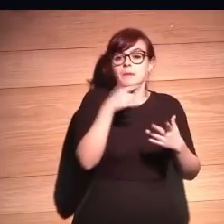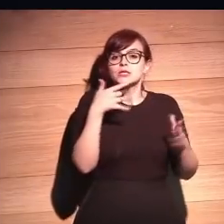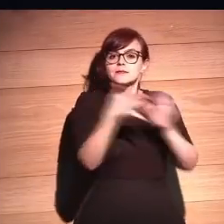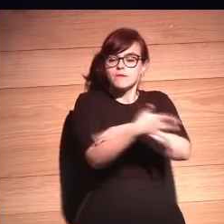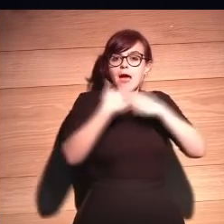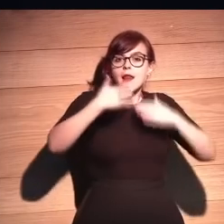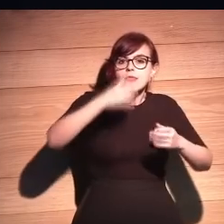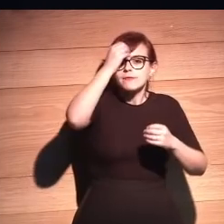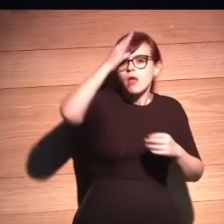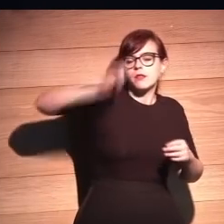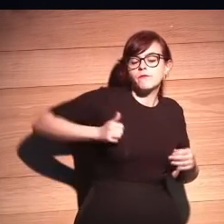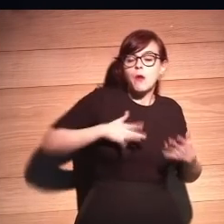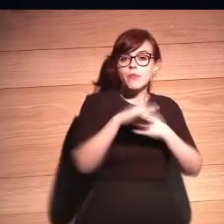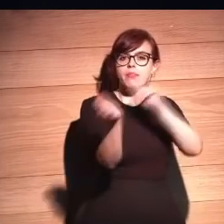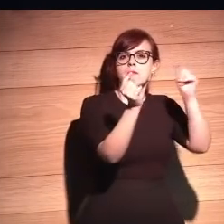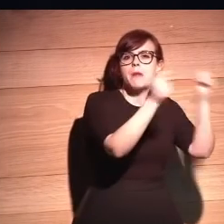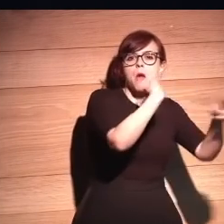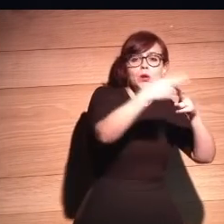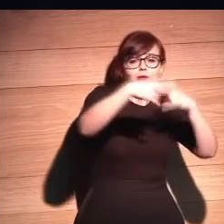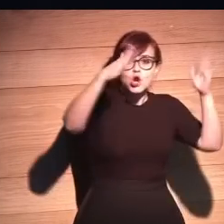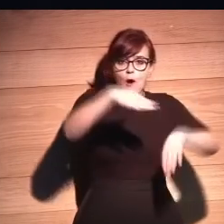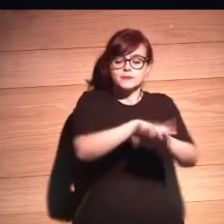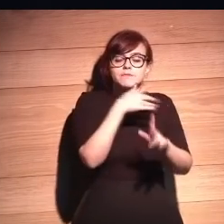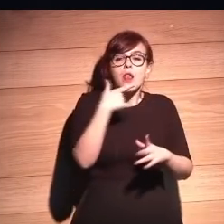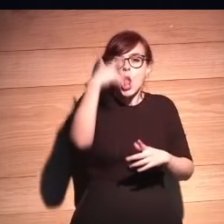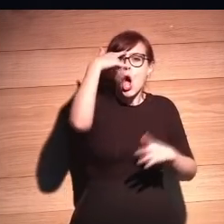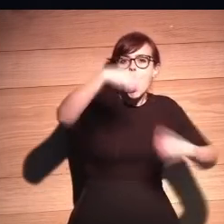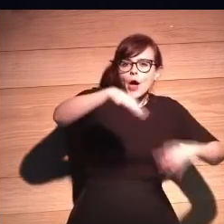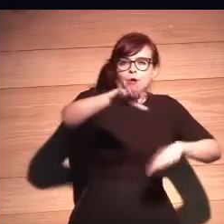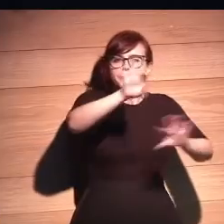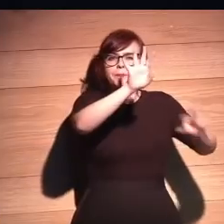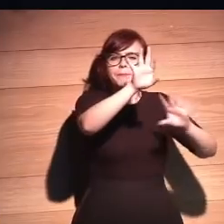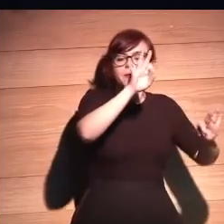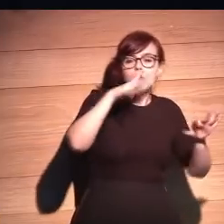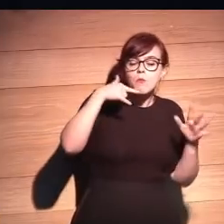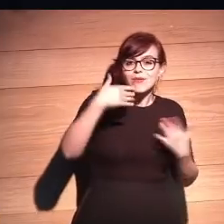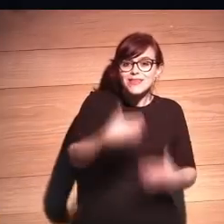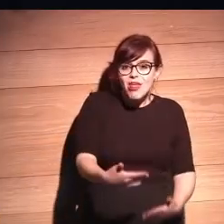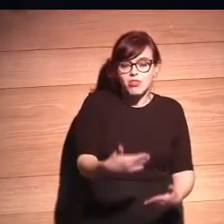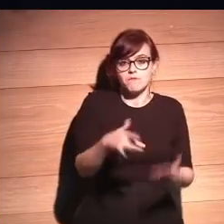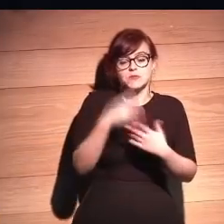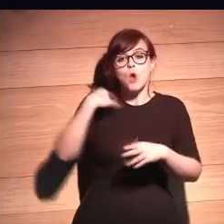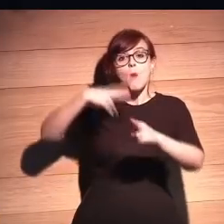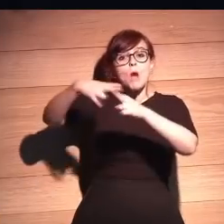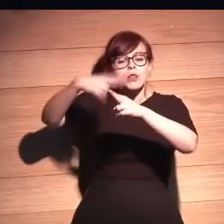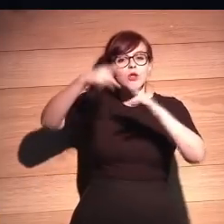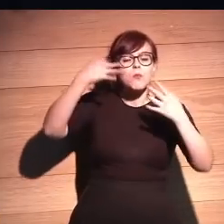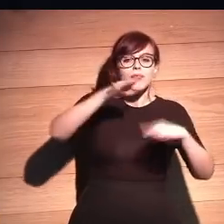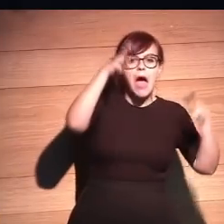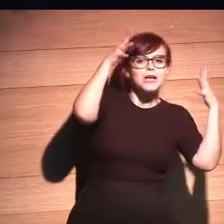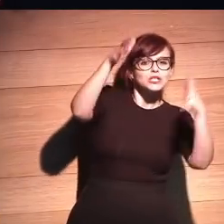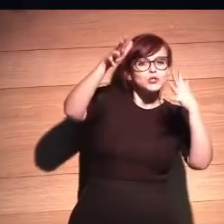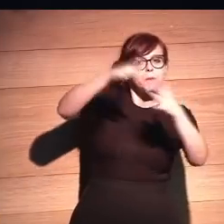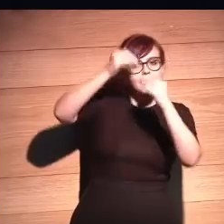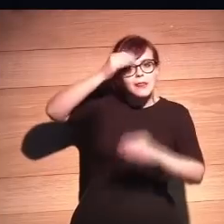políticos. ¿Vale? Yo creo que deberíamos permitir que el asesoramiento de estos políticos fuera un